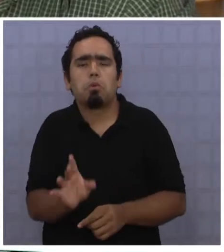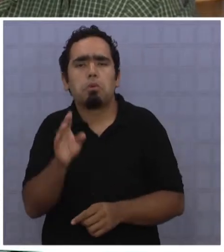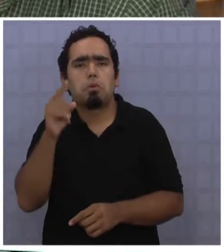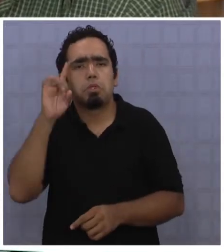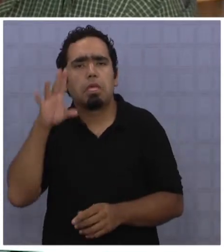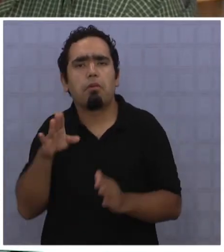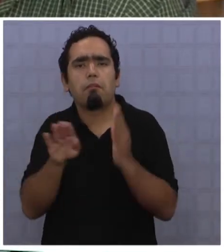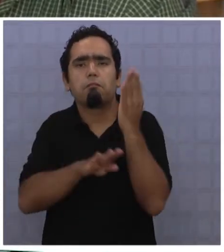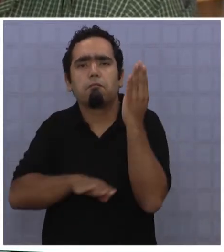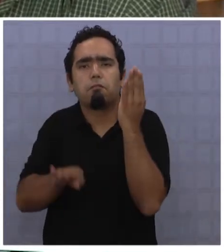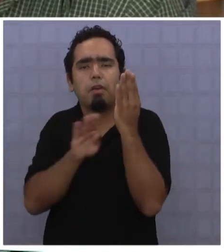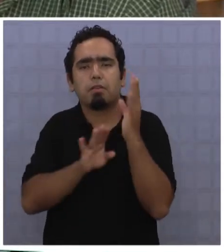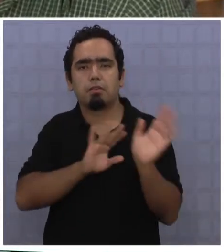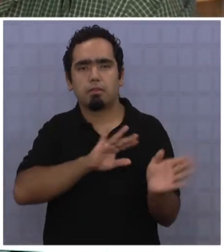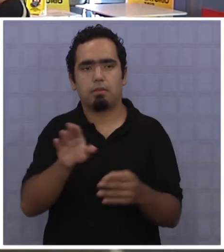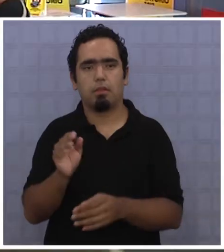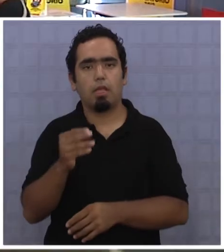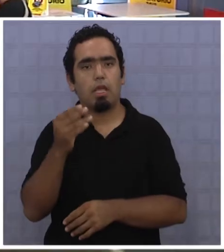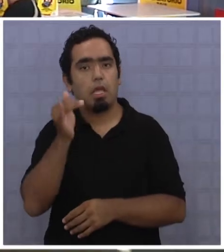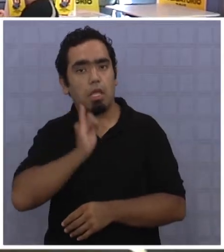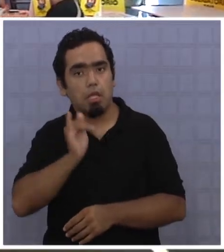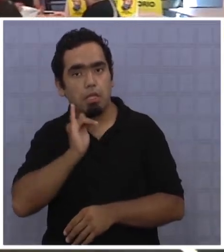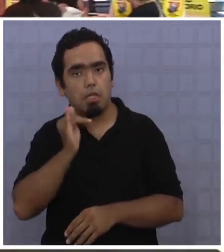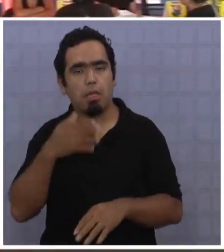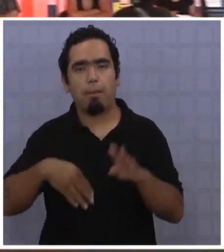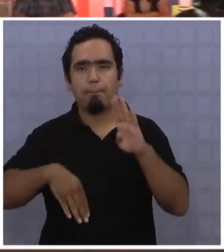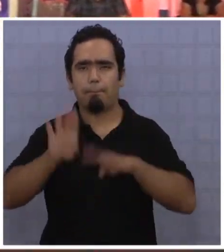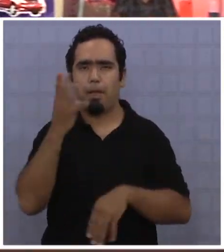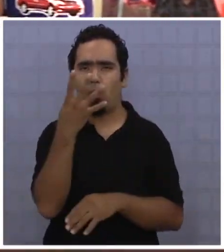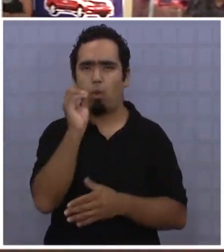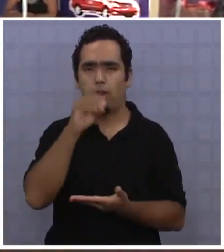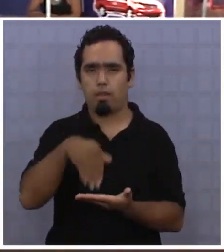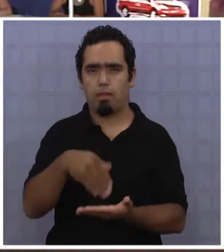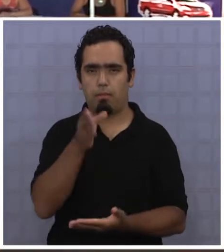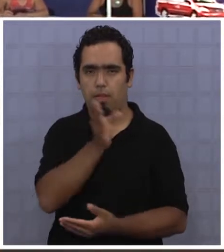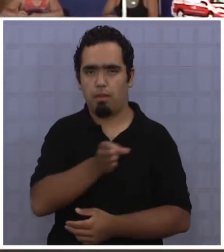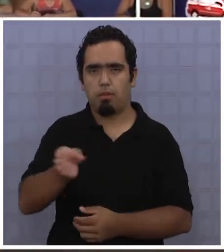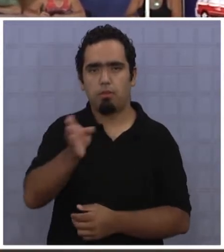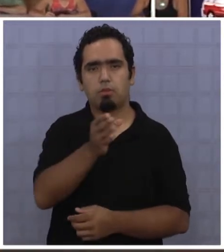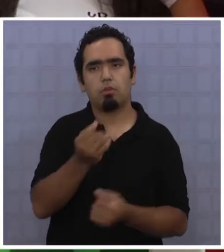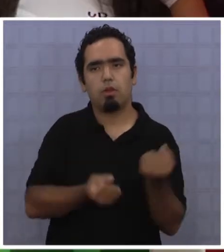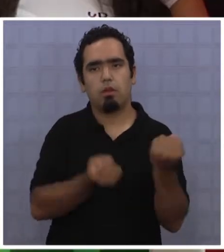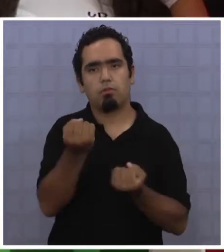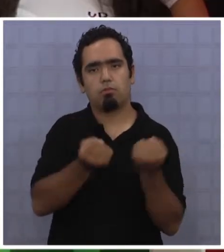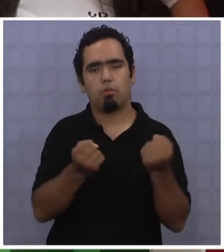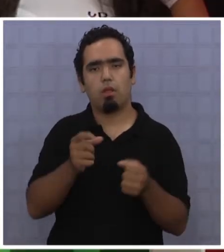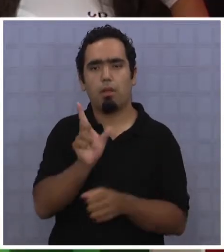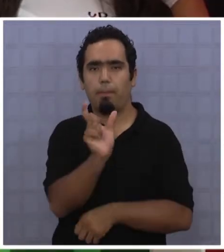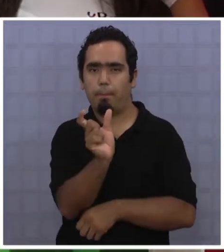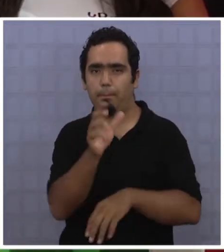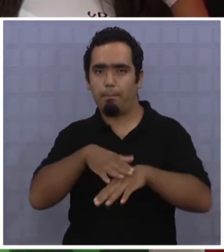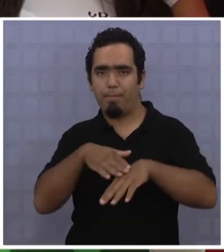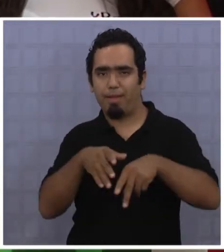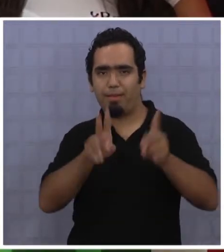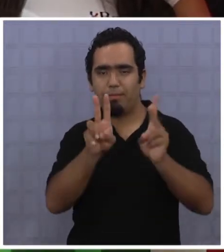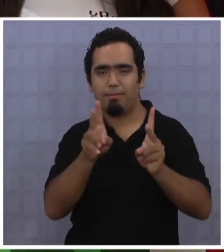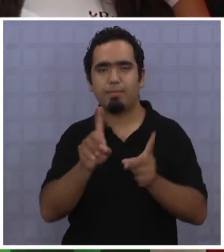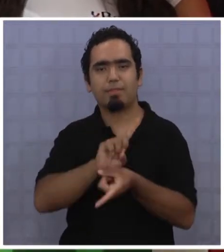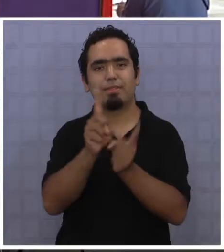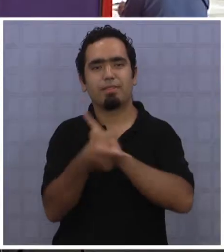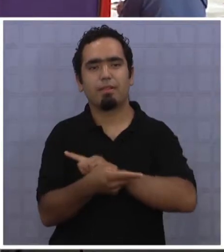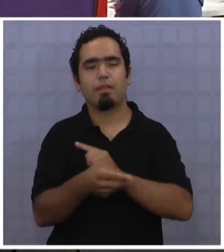es muy básico. En Iquique son más de 40 mil los automovilistas que deberán renovar el permiso de circulación, por lo que la